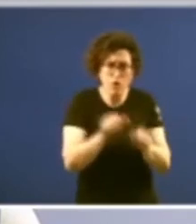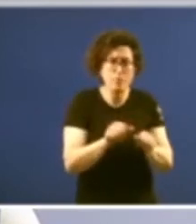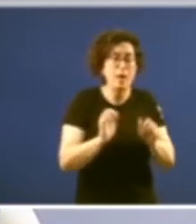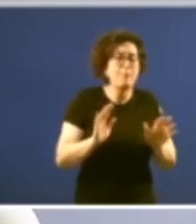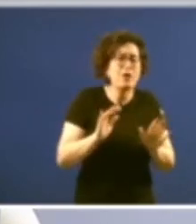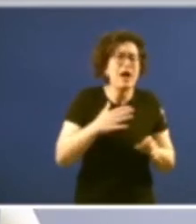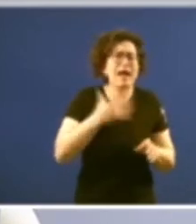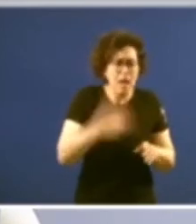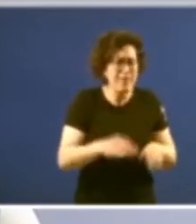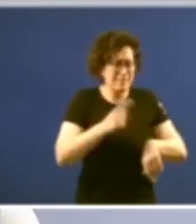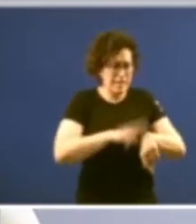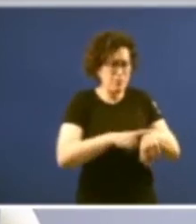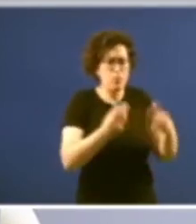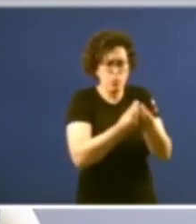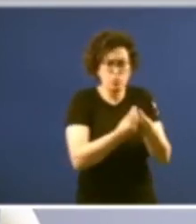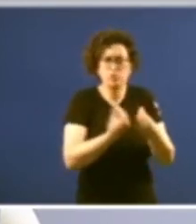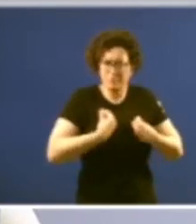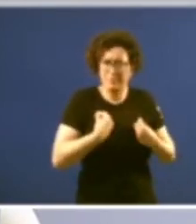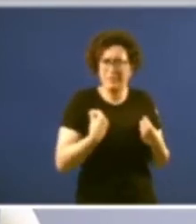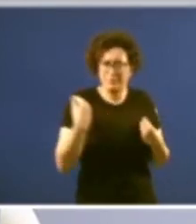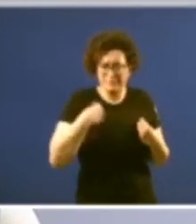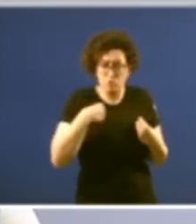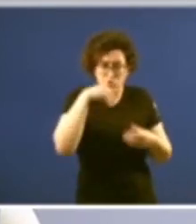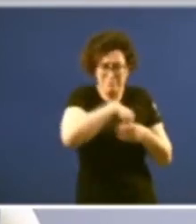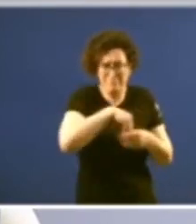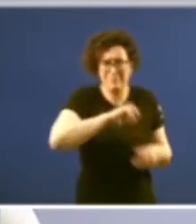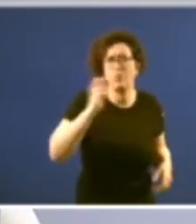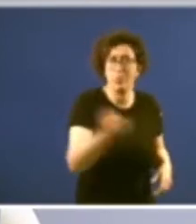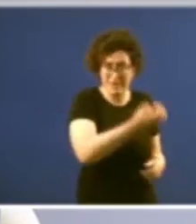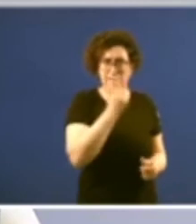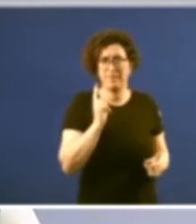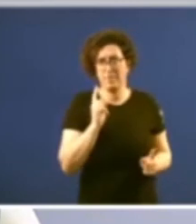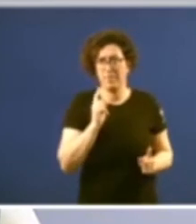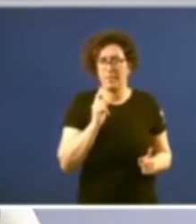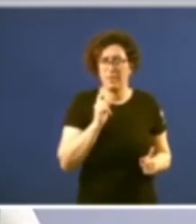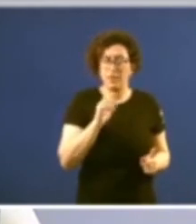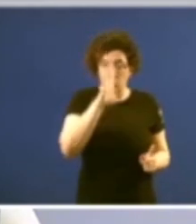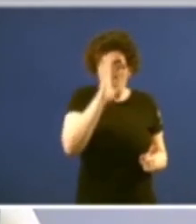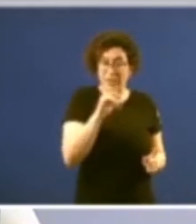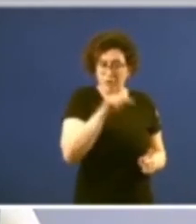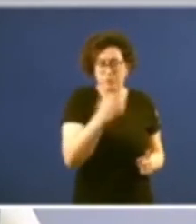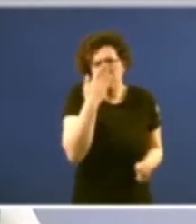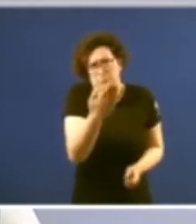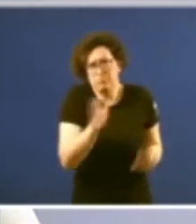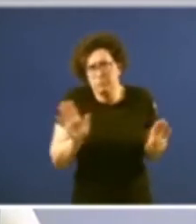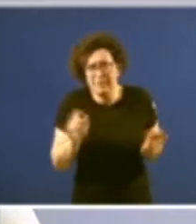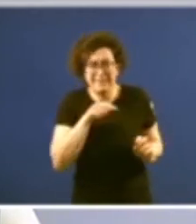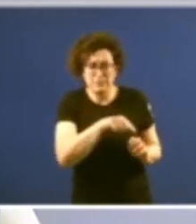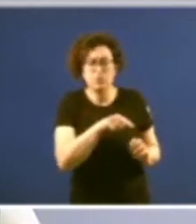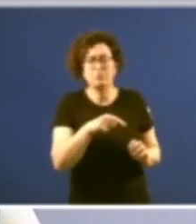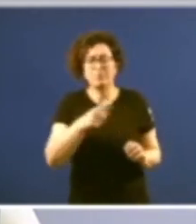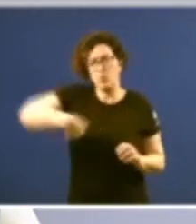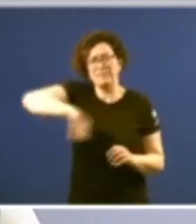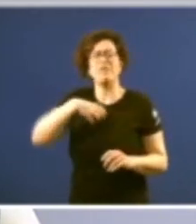son capaces de convivir na diferencia en esa pluralidade ese un dos eu creo modestamente un dos das principais funcions